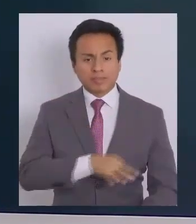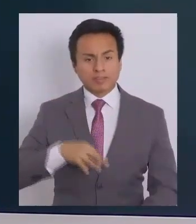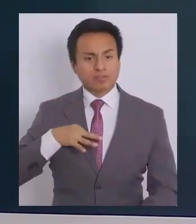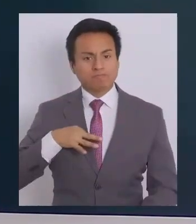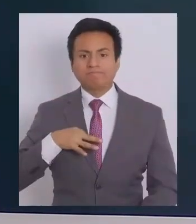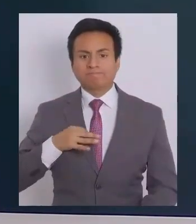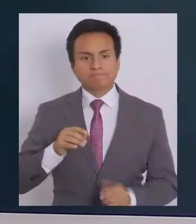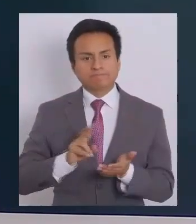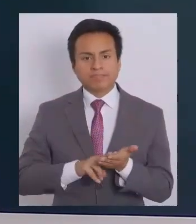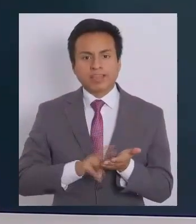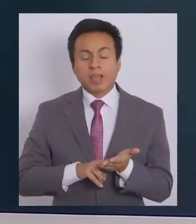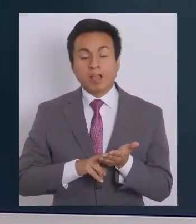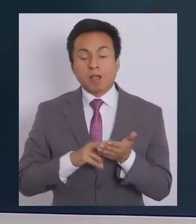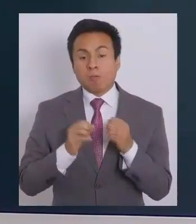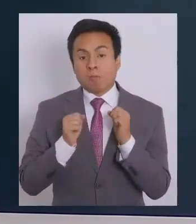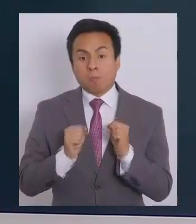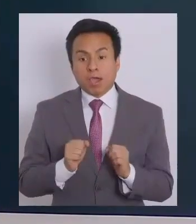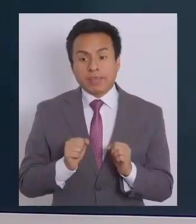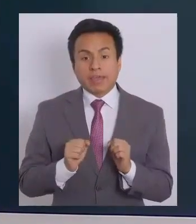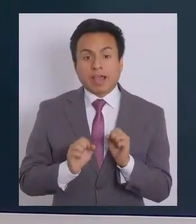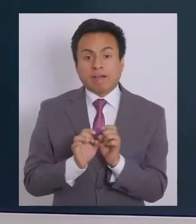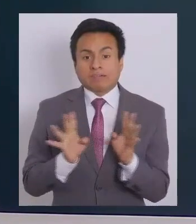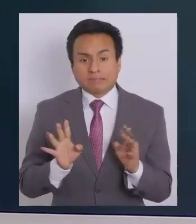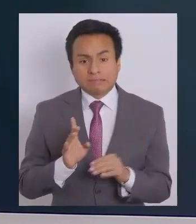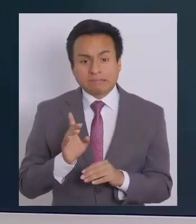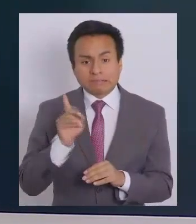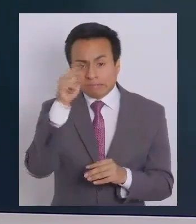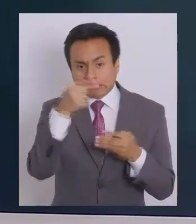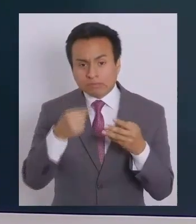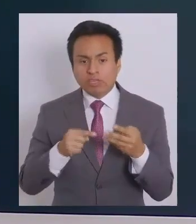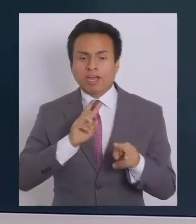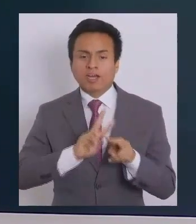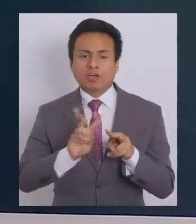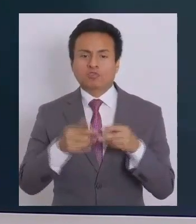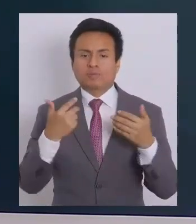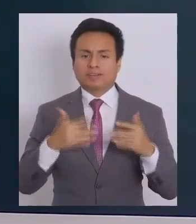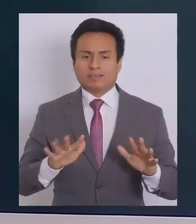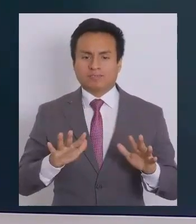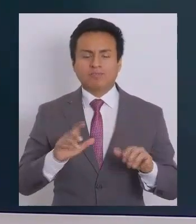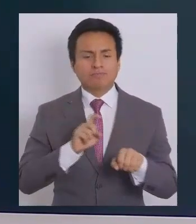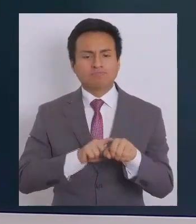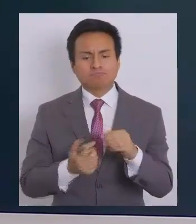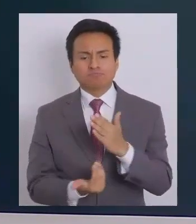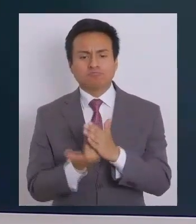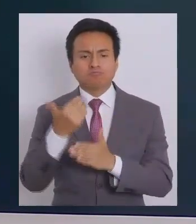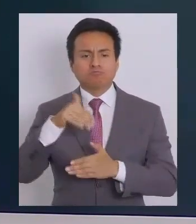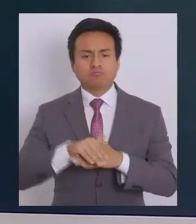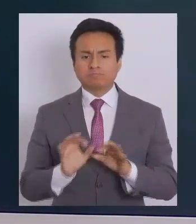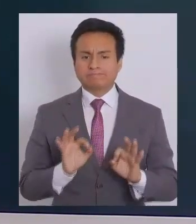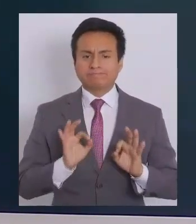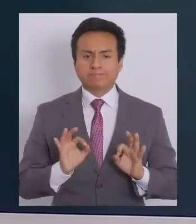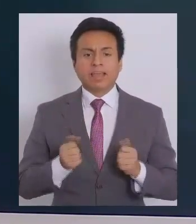inevitablemente pueden ocurrir ciertos traspies, pero estos se han superado en el curso del día. Y